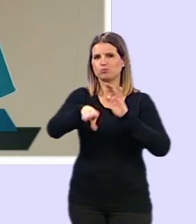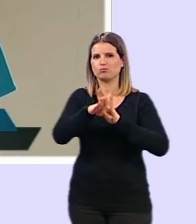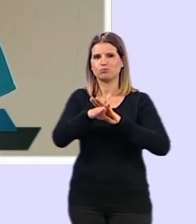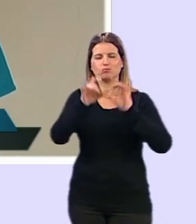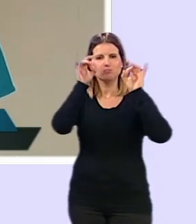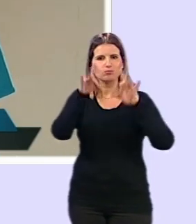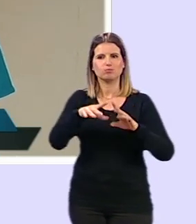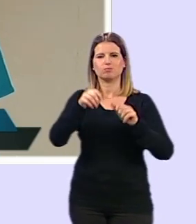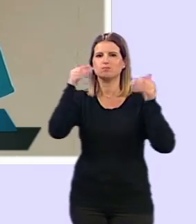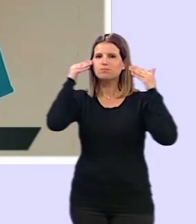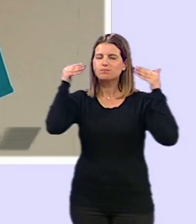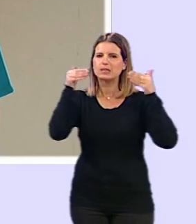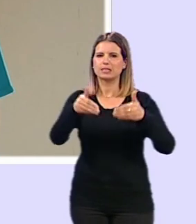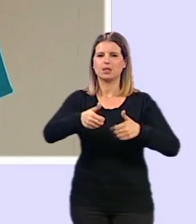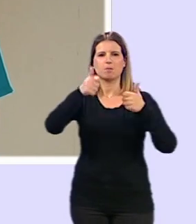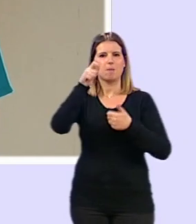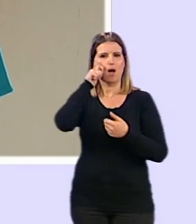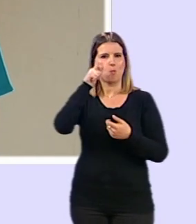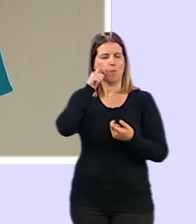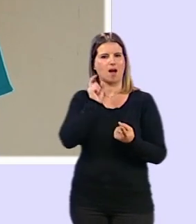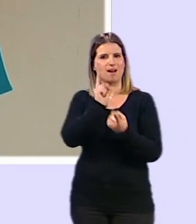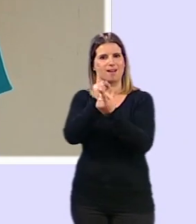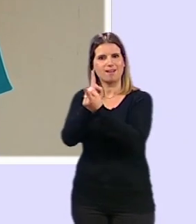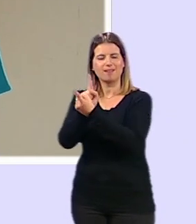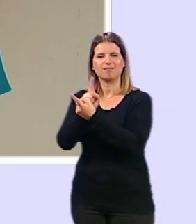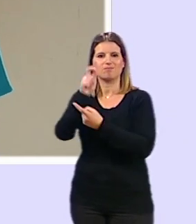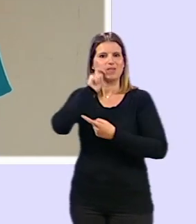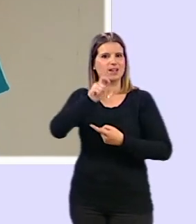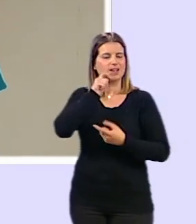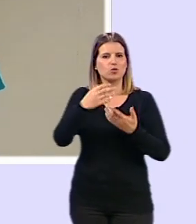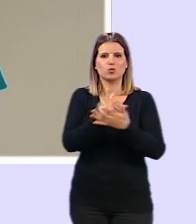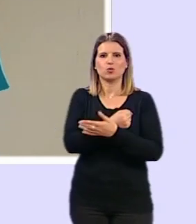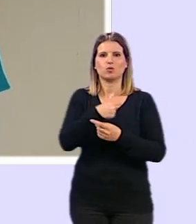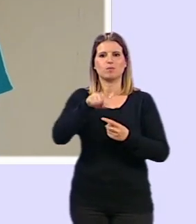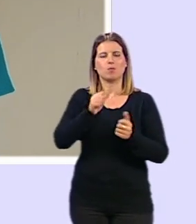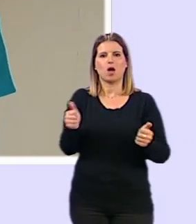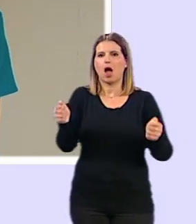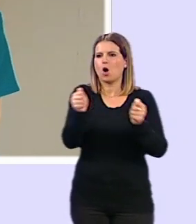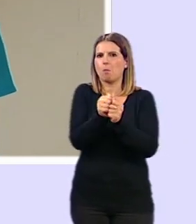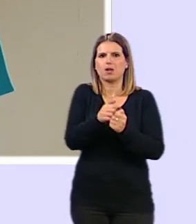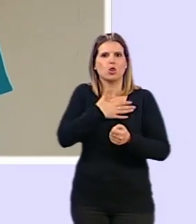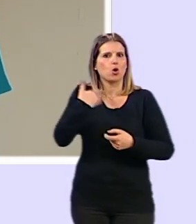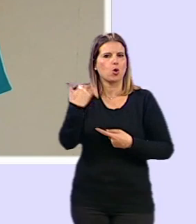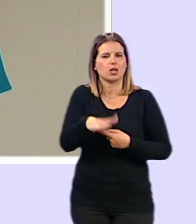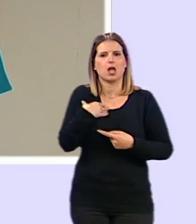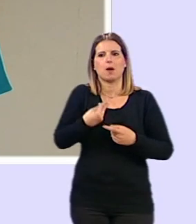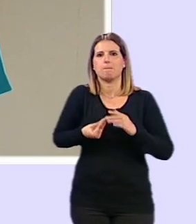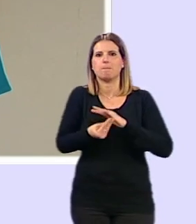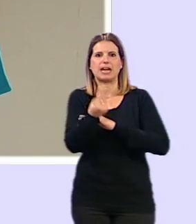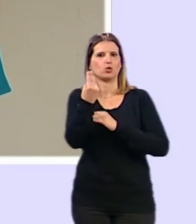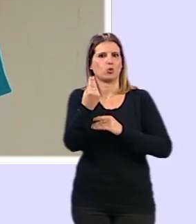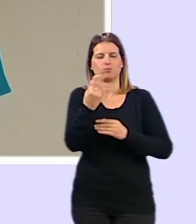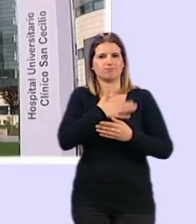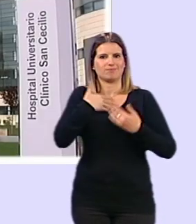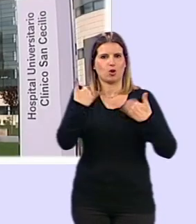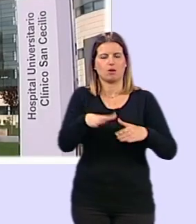una atención lo más humanizada al carter posible y podréis venir acompañados por el acompañante que queráis a paritorio nada ha